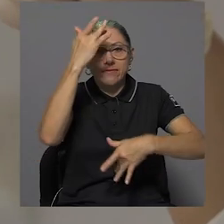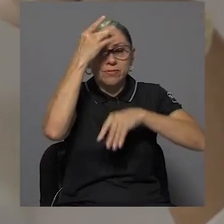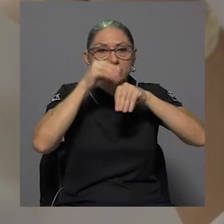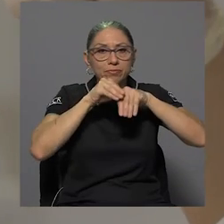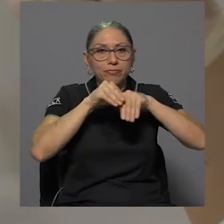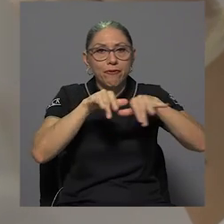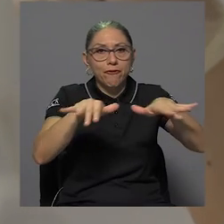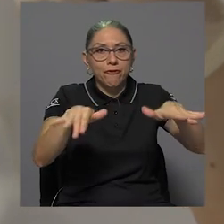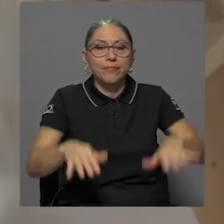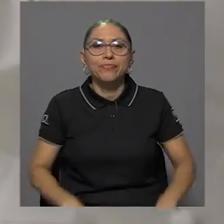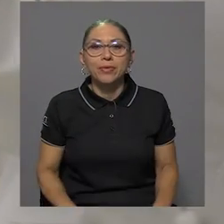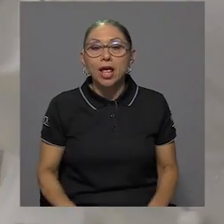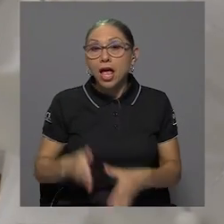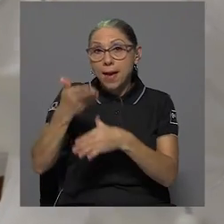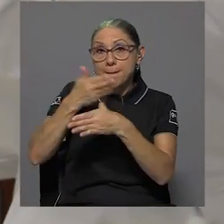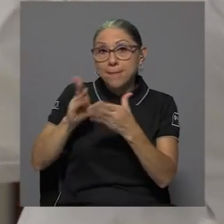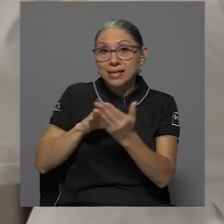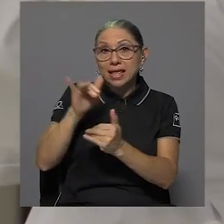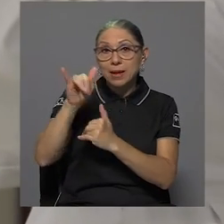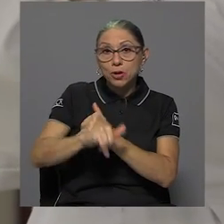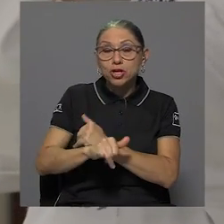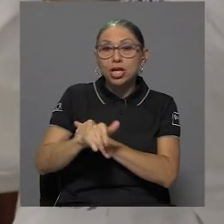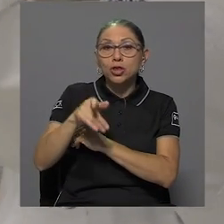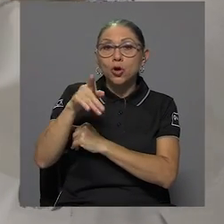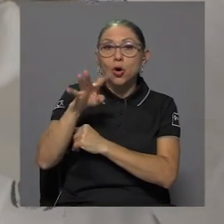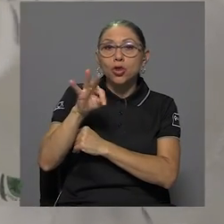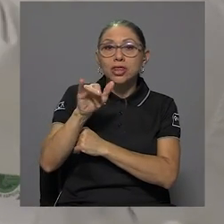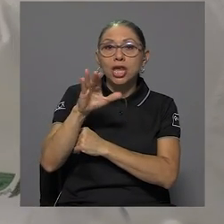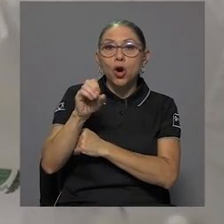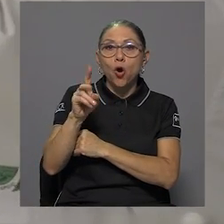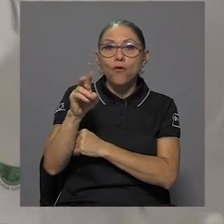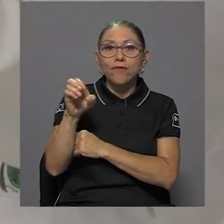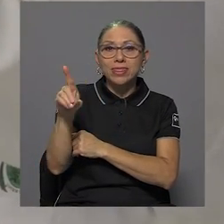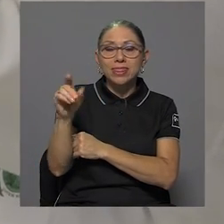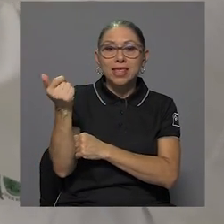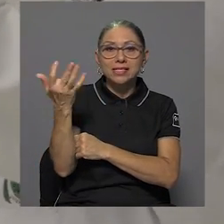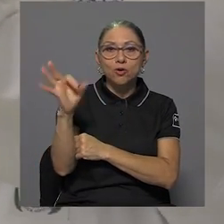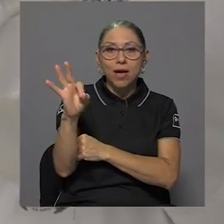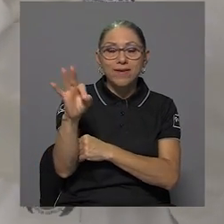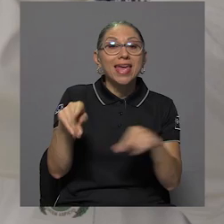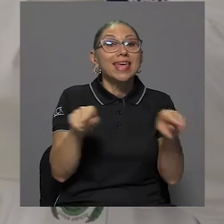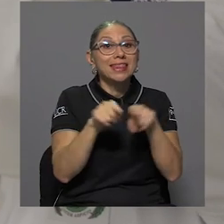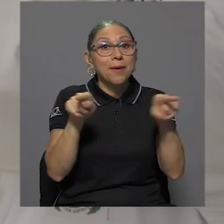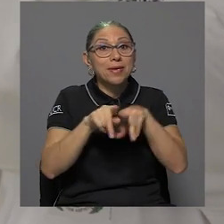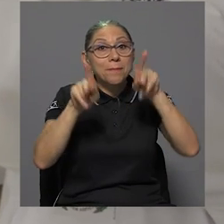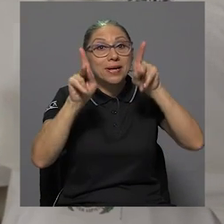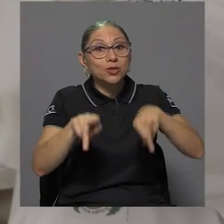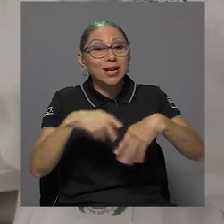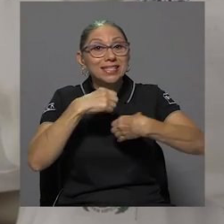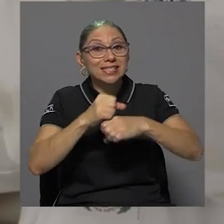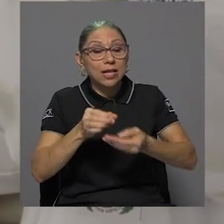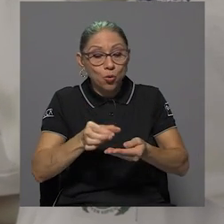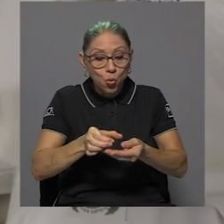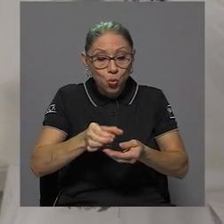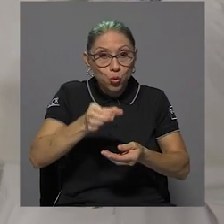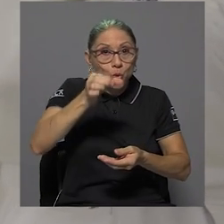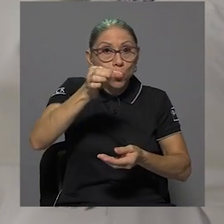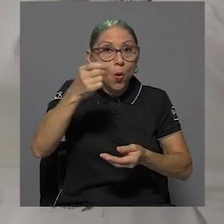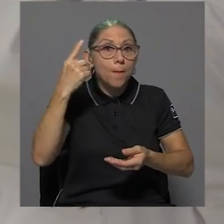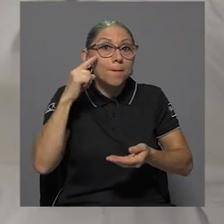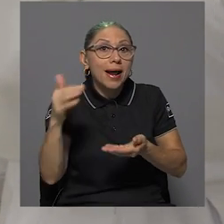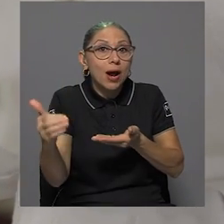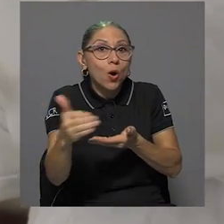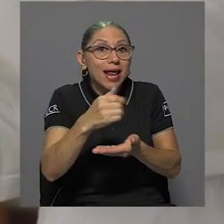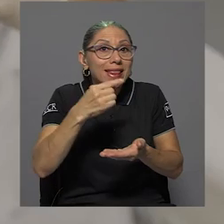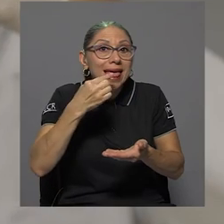Como parte del proyecto TICOVID-19, los expertos también desarrollaron un tubo de colecta para muestra de saliva,